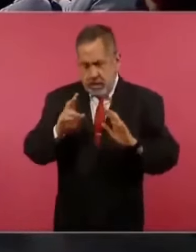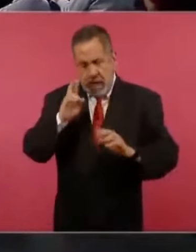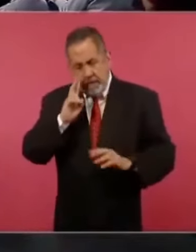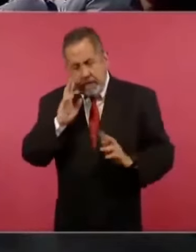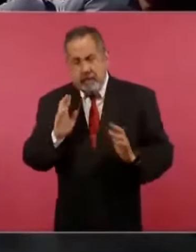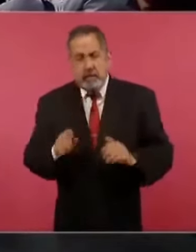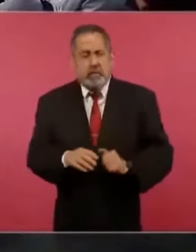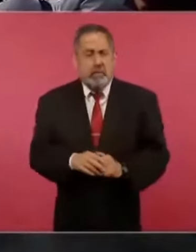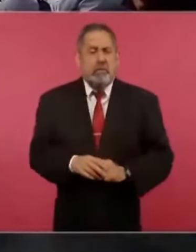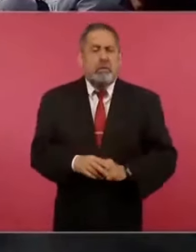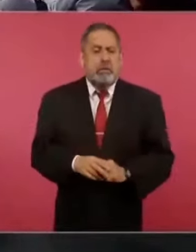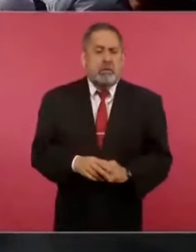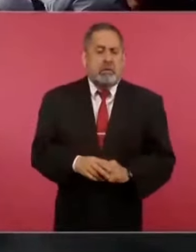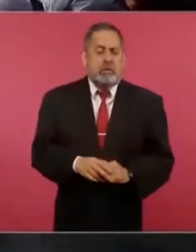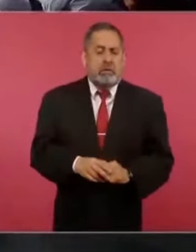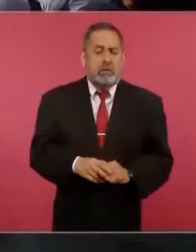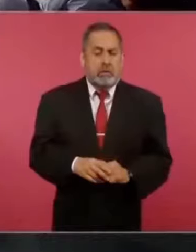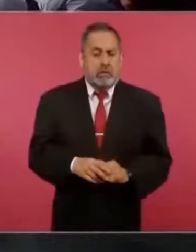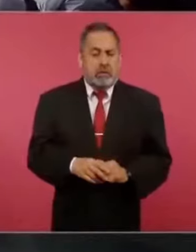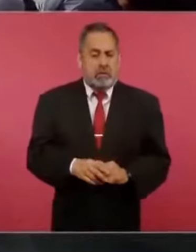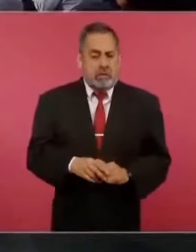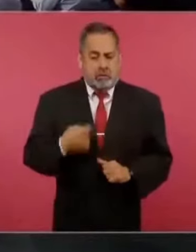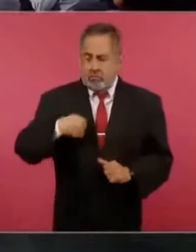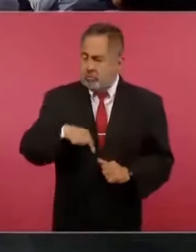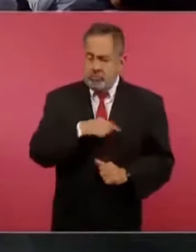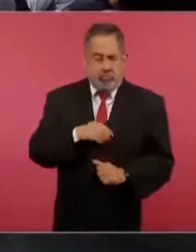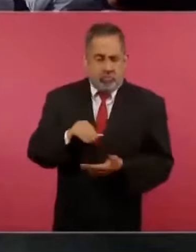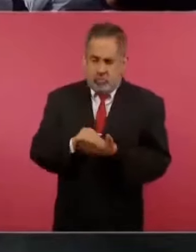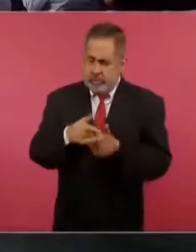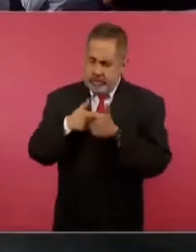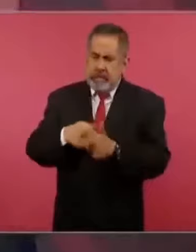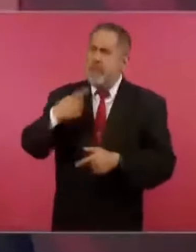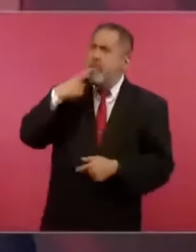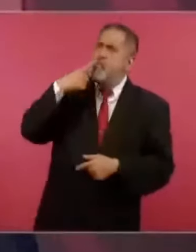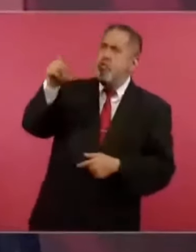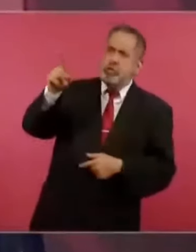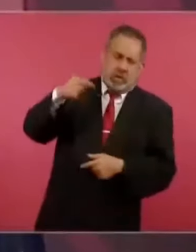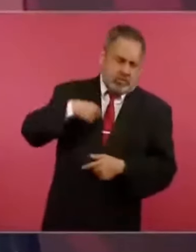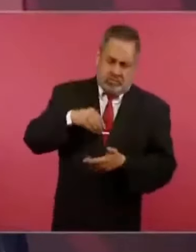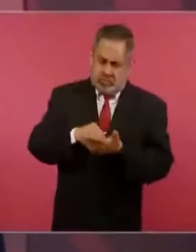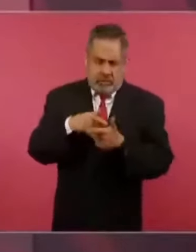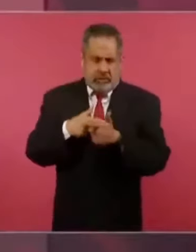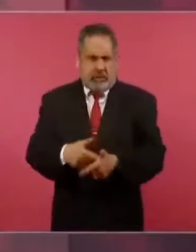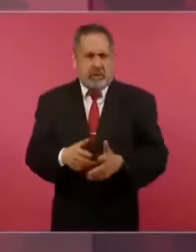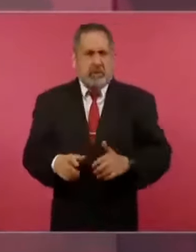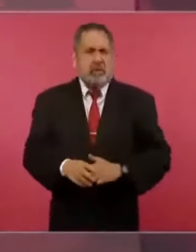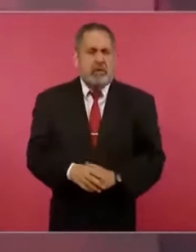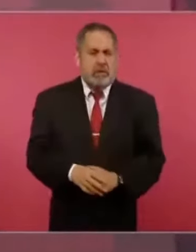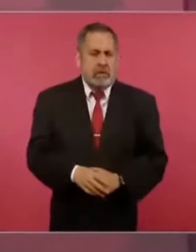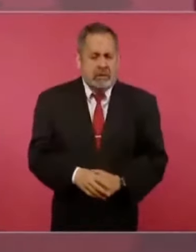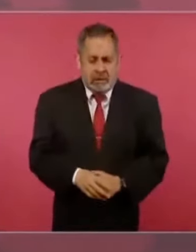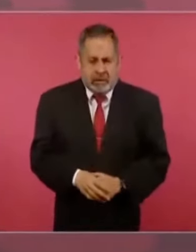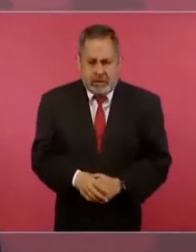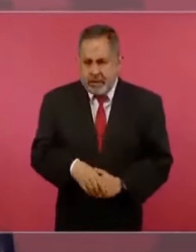Lo otro es… nosotros vamos a continuar con la denuncia, porque ya también es tiempo